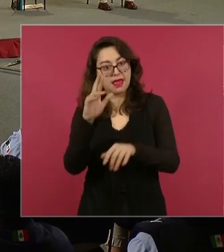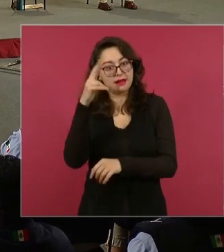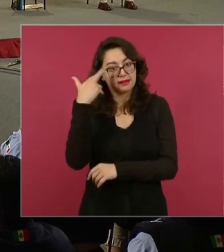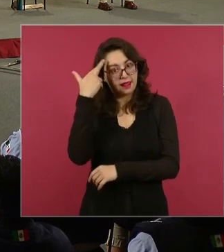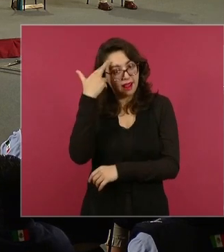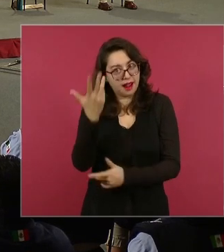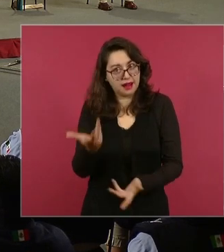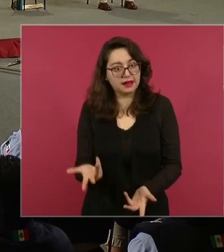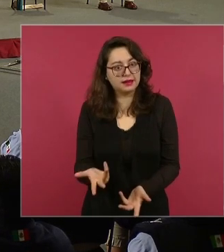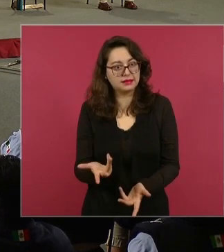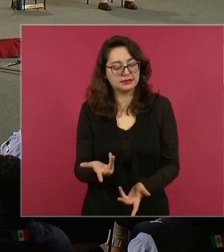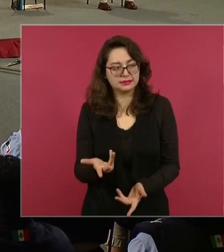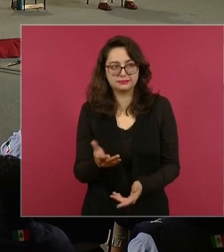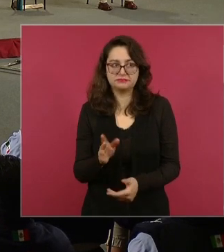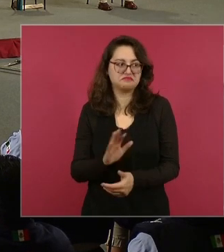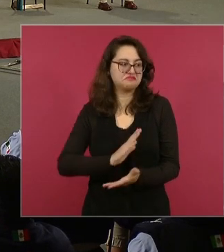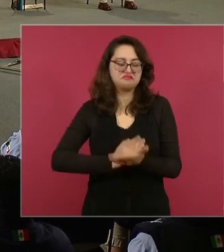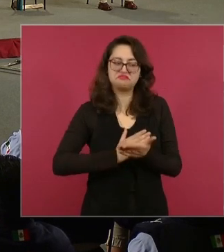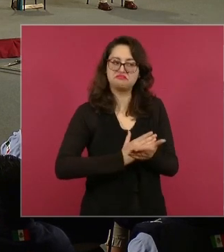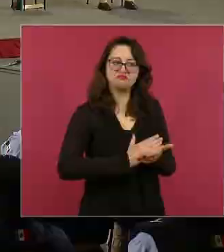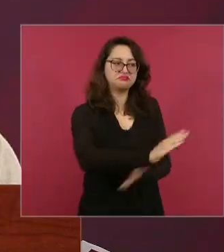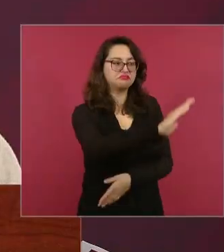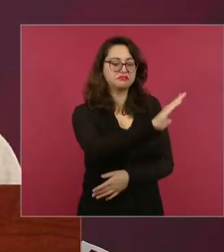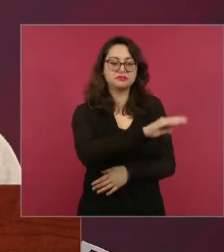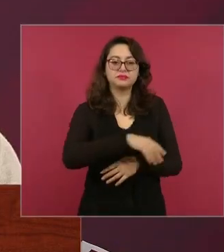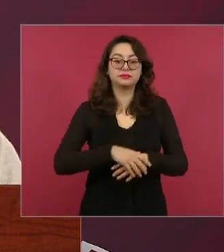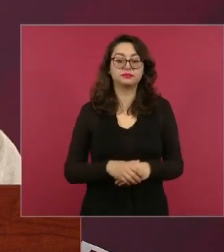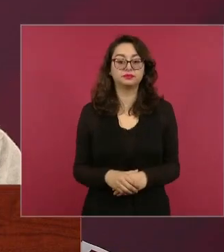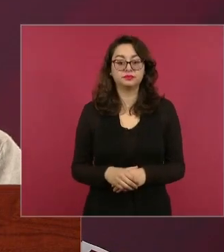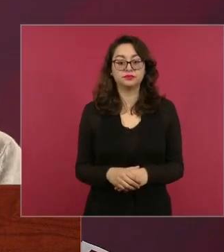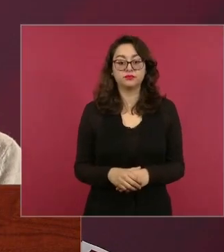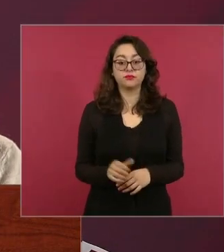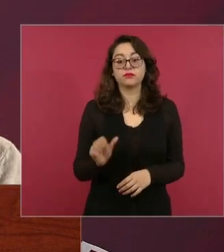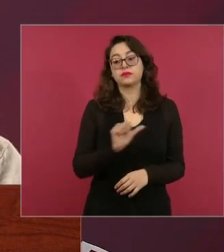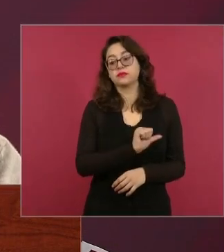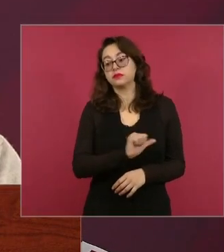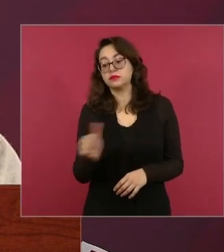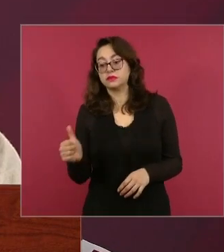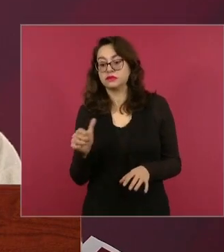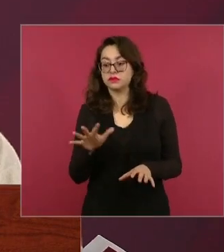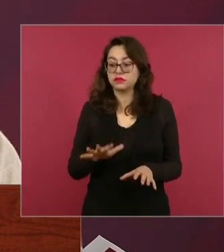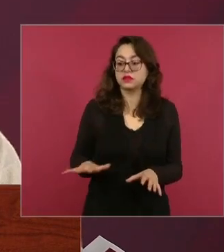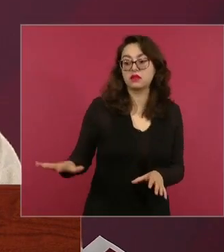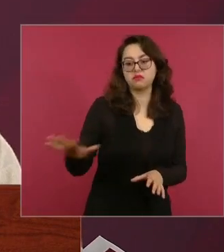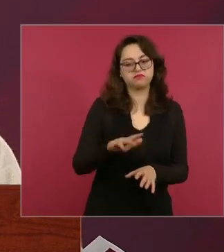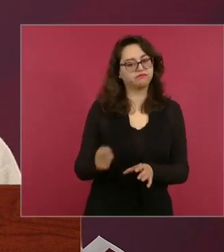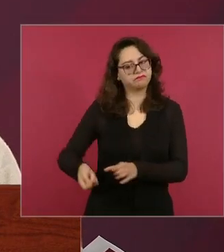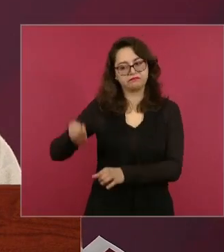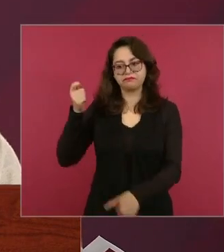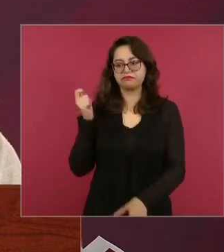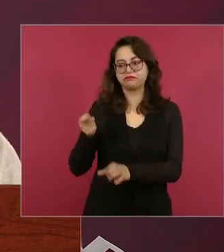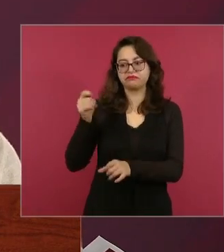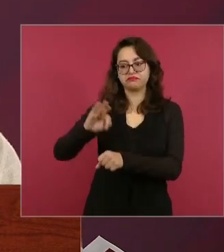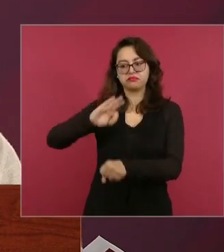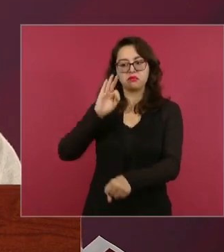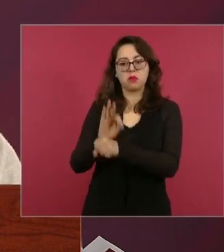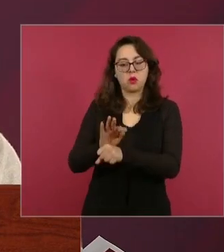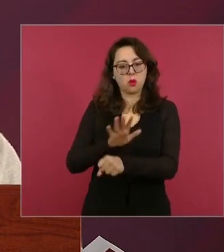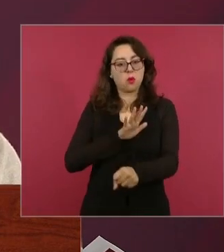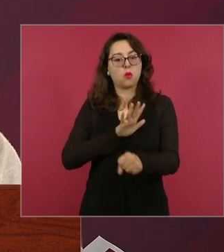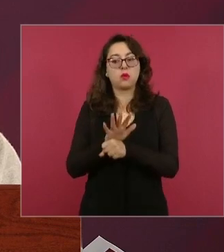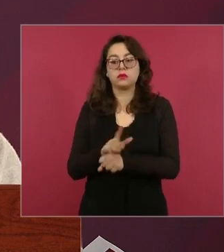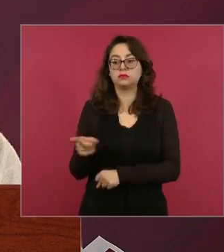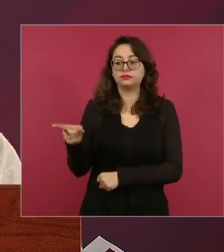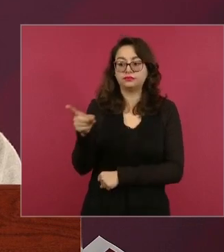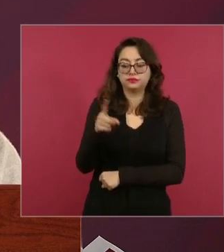Otra área natural protegida que viene desde la lucha de los pueblos por más de 20 años, de los compañeros y compañeros del Frente en Defensa